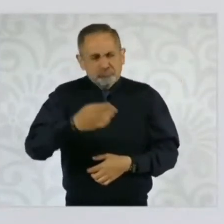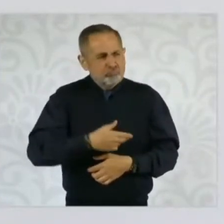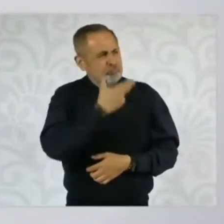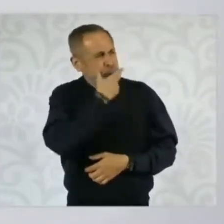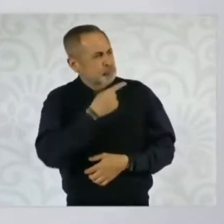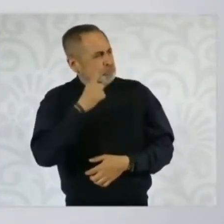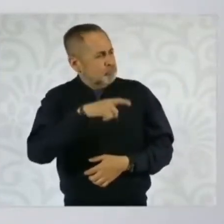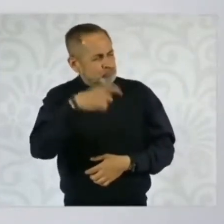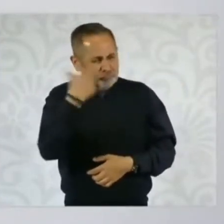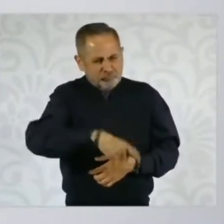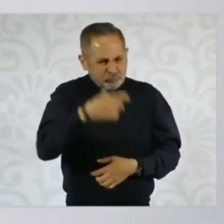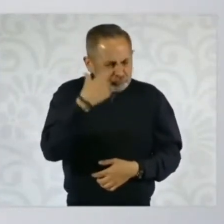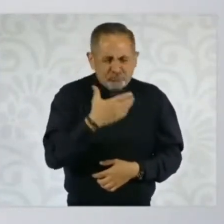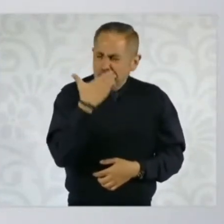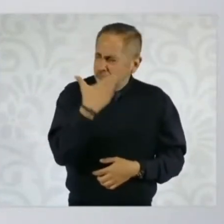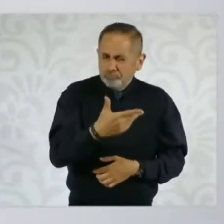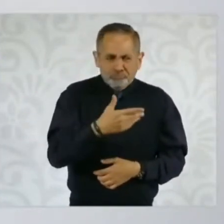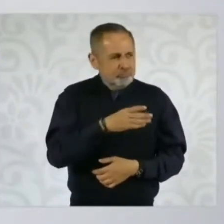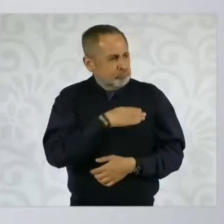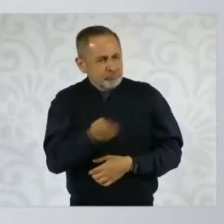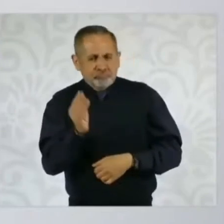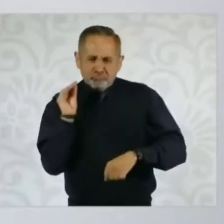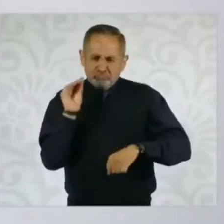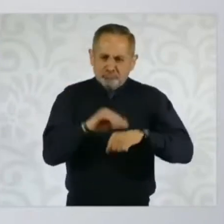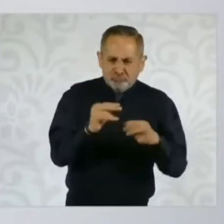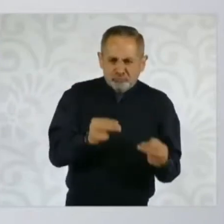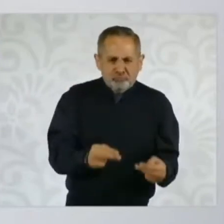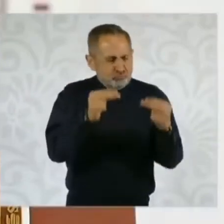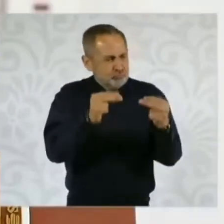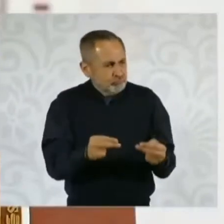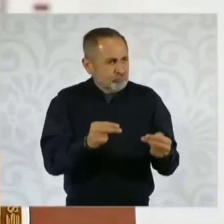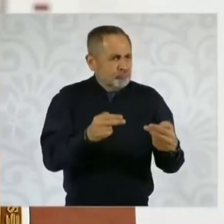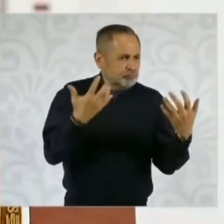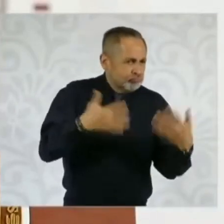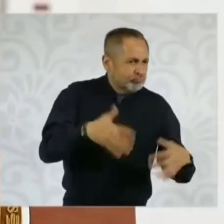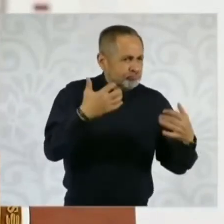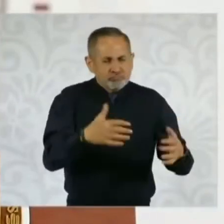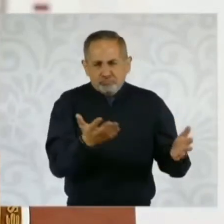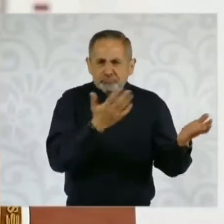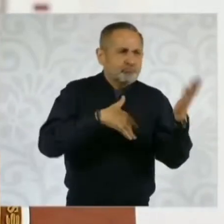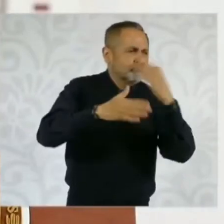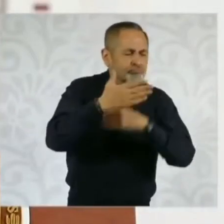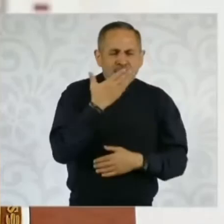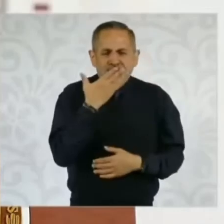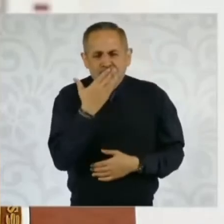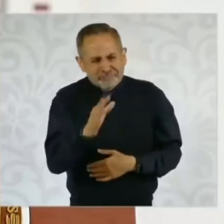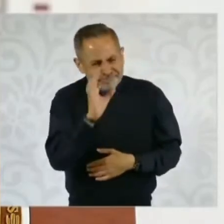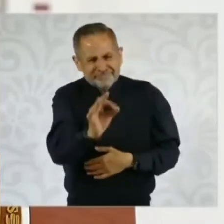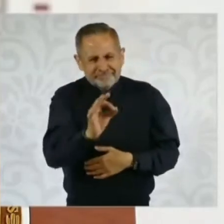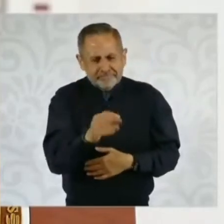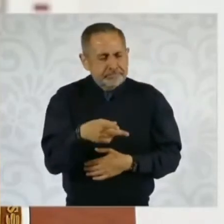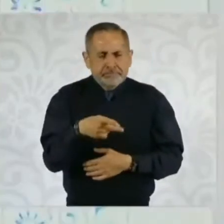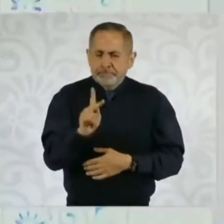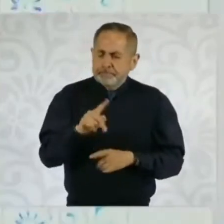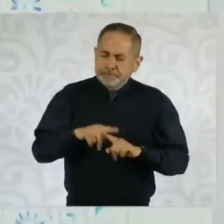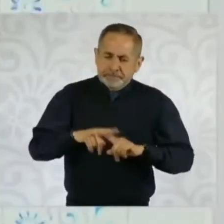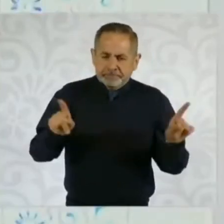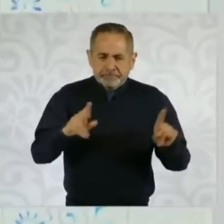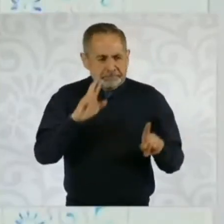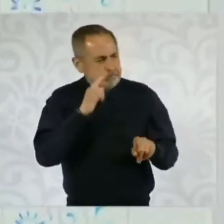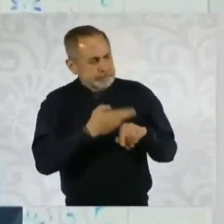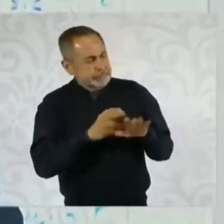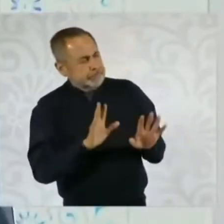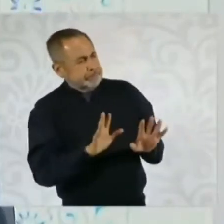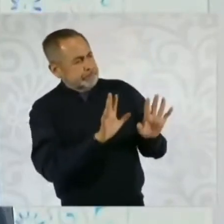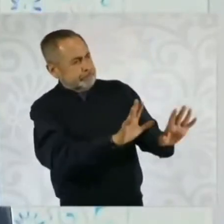que inviertan, que permitan que haya desarrollo económico, pero les corresponde una tarea,